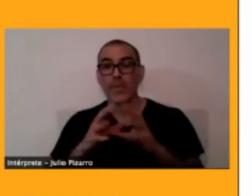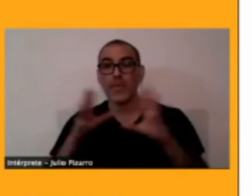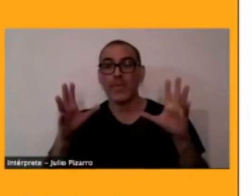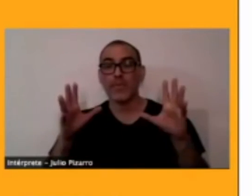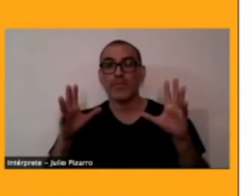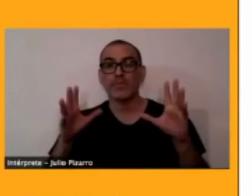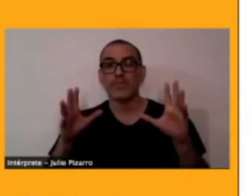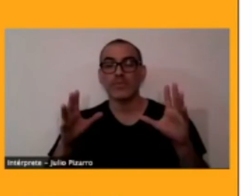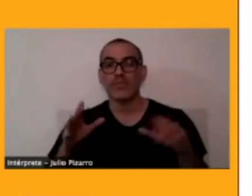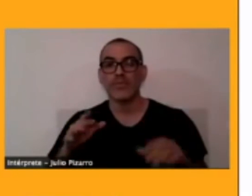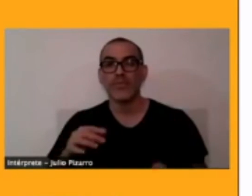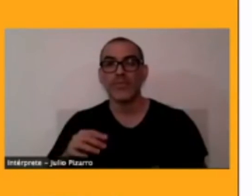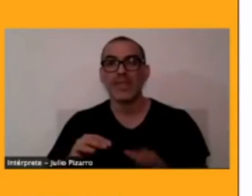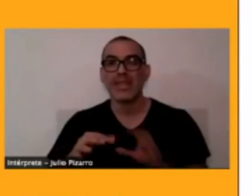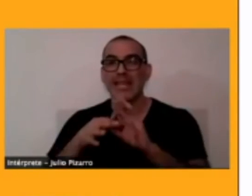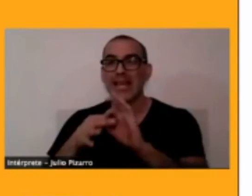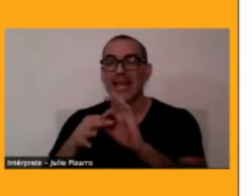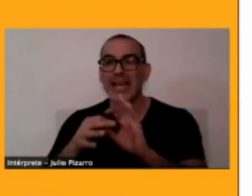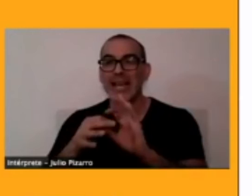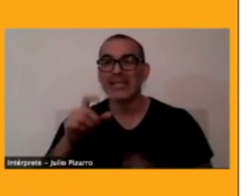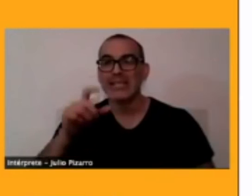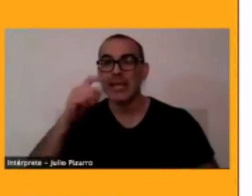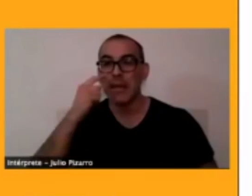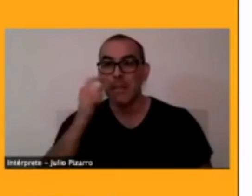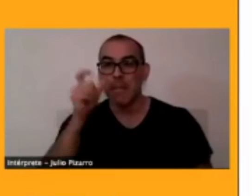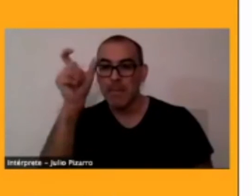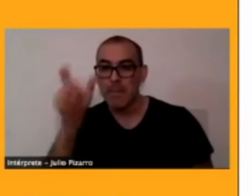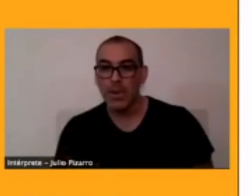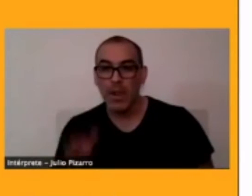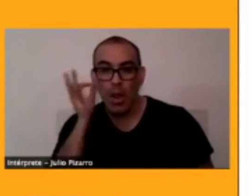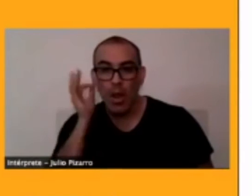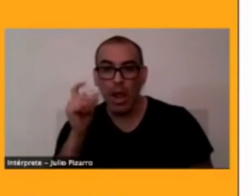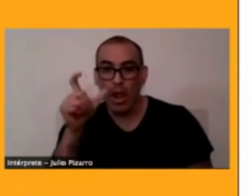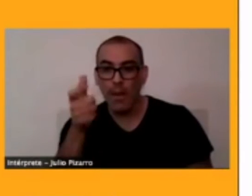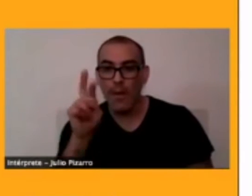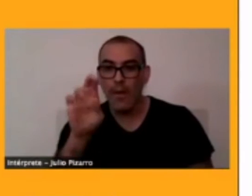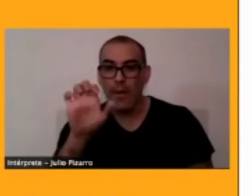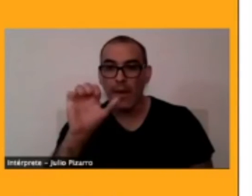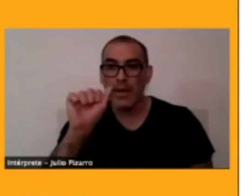a Greta Mosny, que es una alemana que se vino a Chile